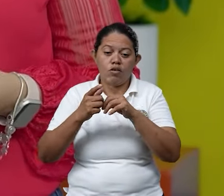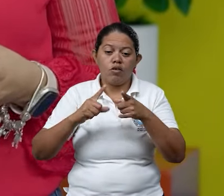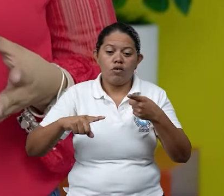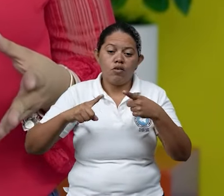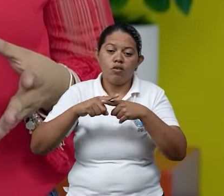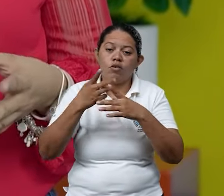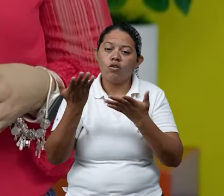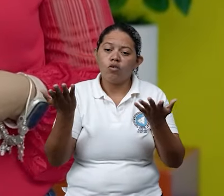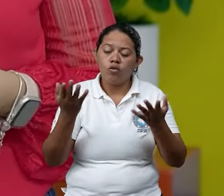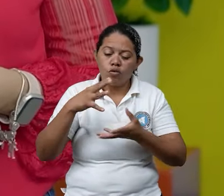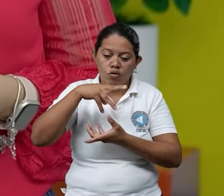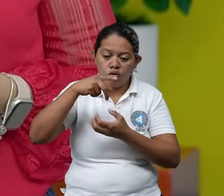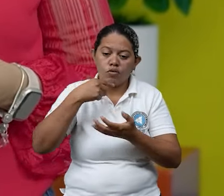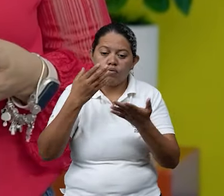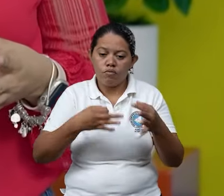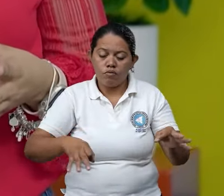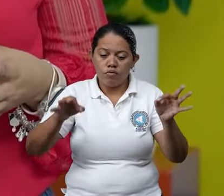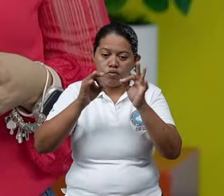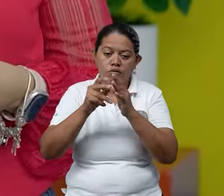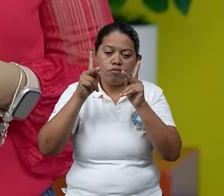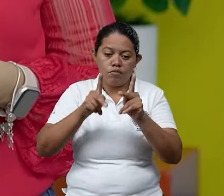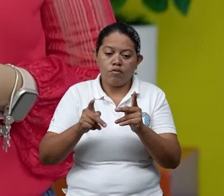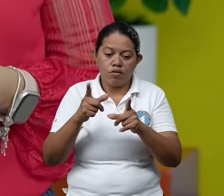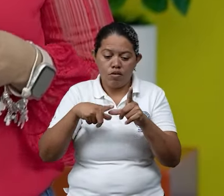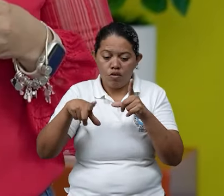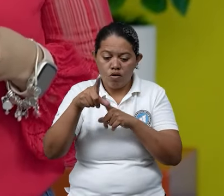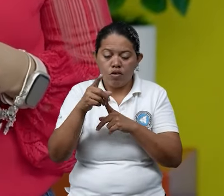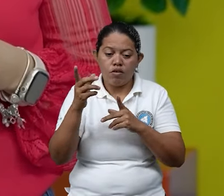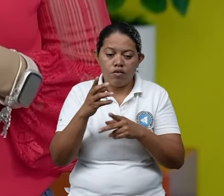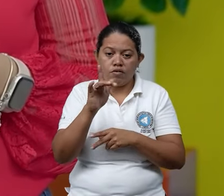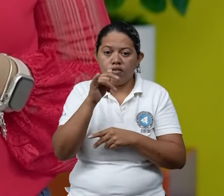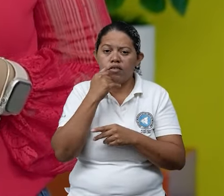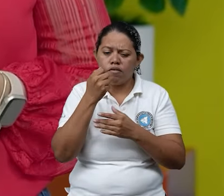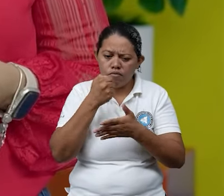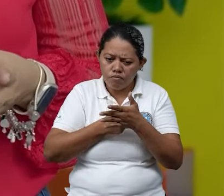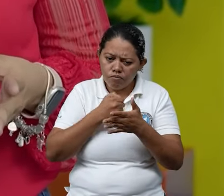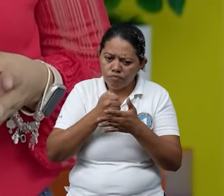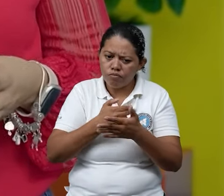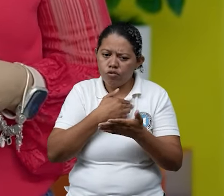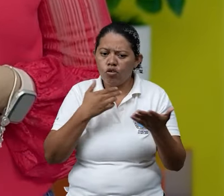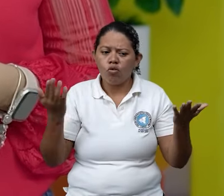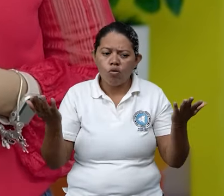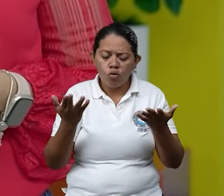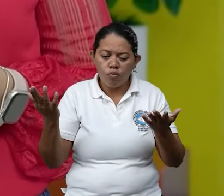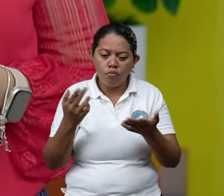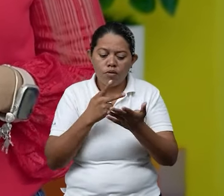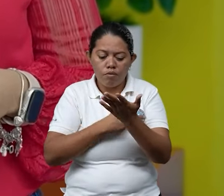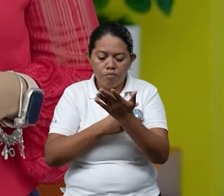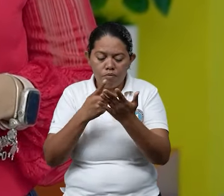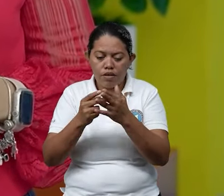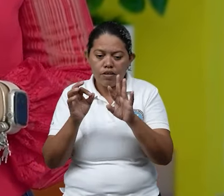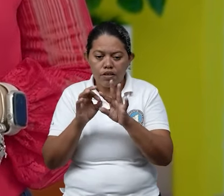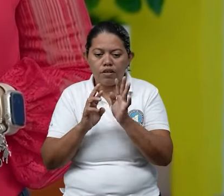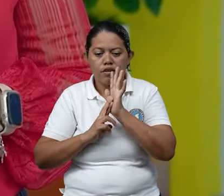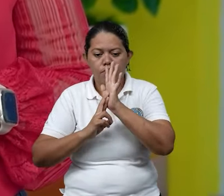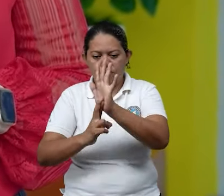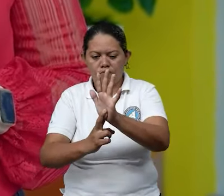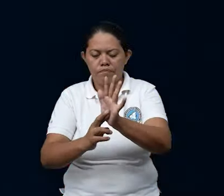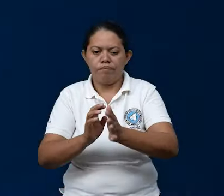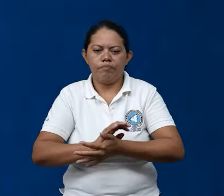reporte cómo se desarrolla el trabajo de organización territorial frente a estos riesgos vinculados con los planes de respuesta.